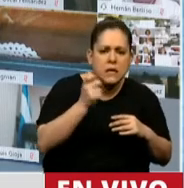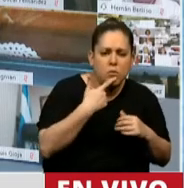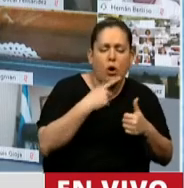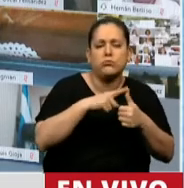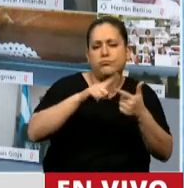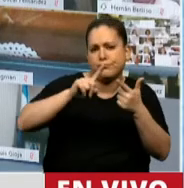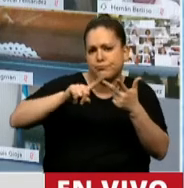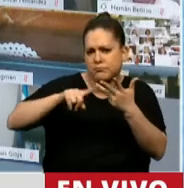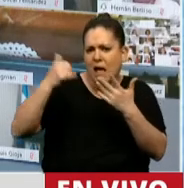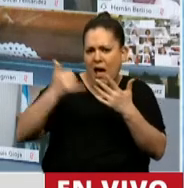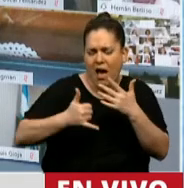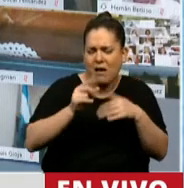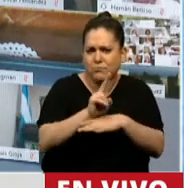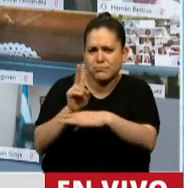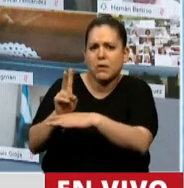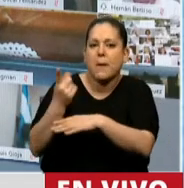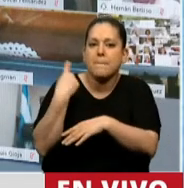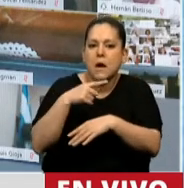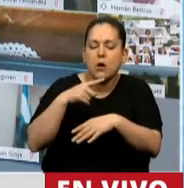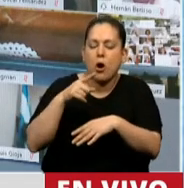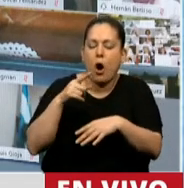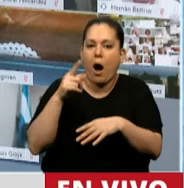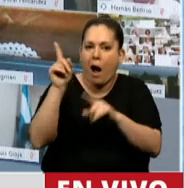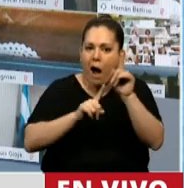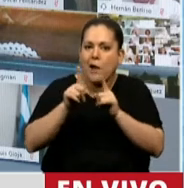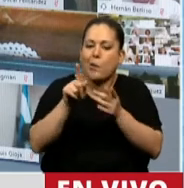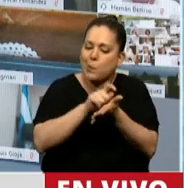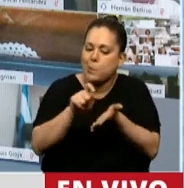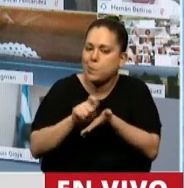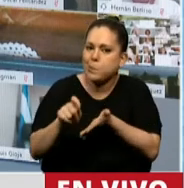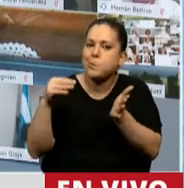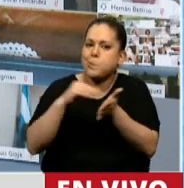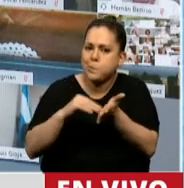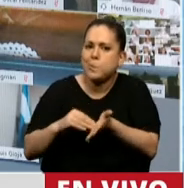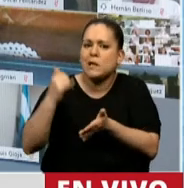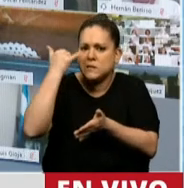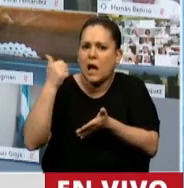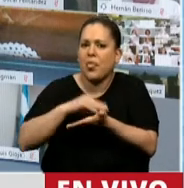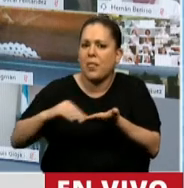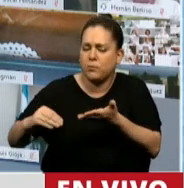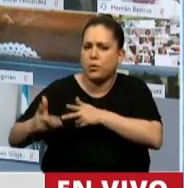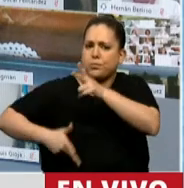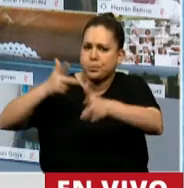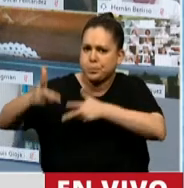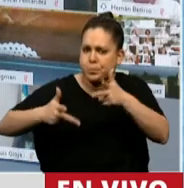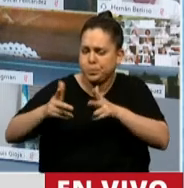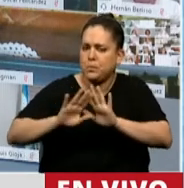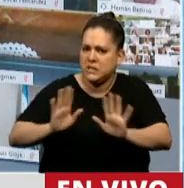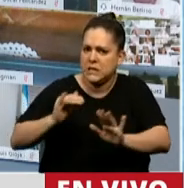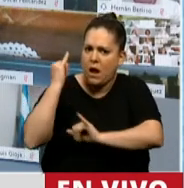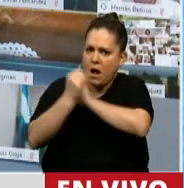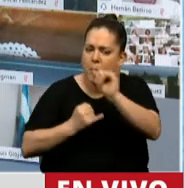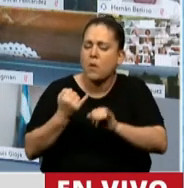importantes y como marcaron algunos de mis colegas que me precedieron en el uso de la palabra,